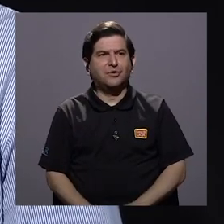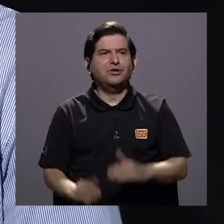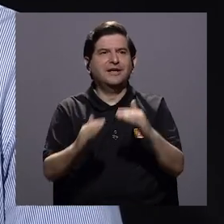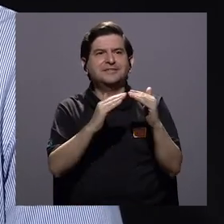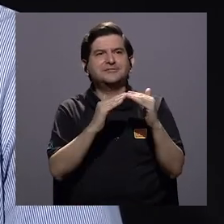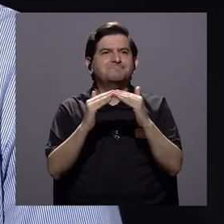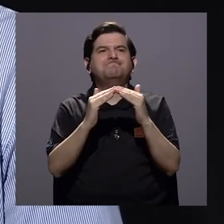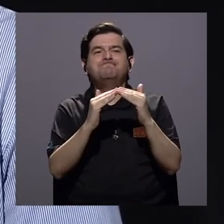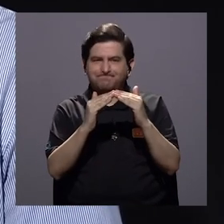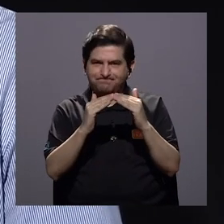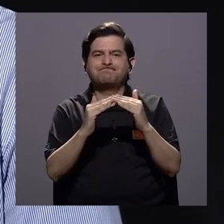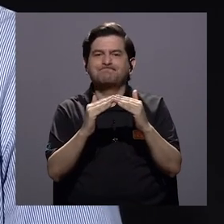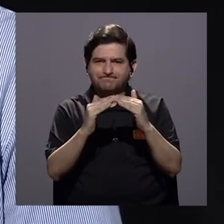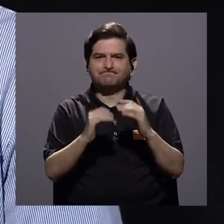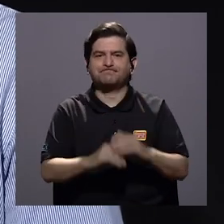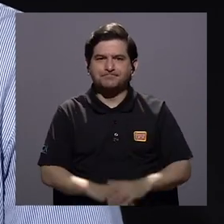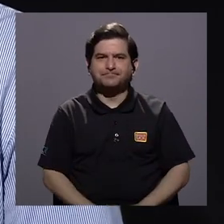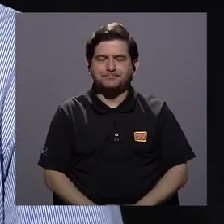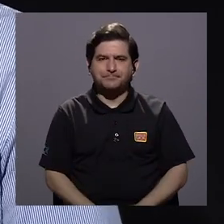urbanos